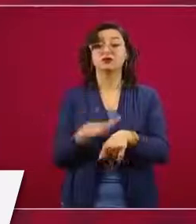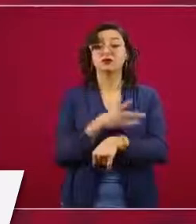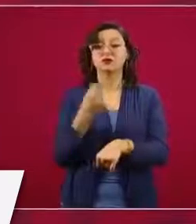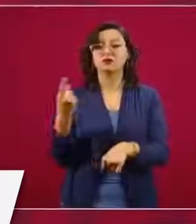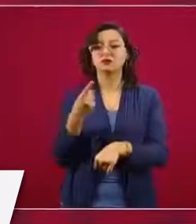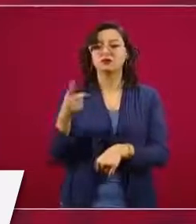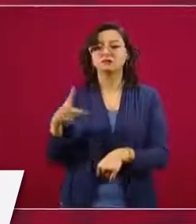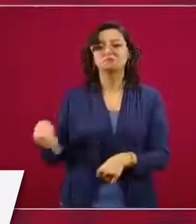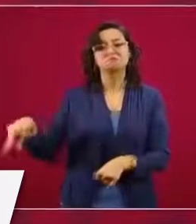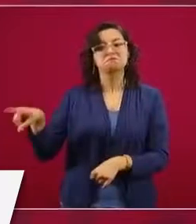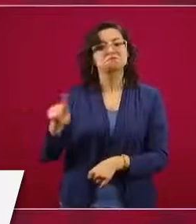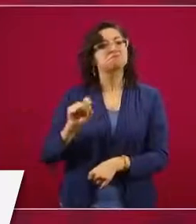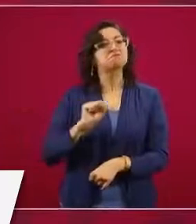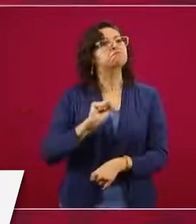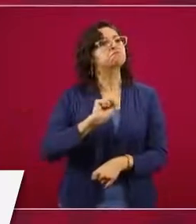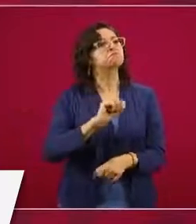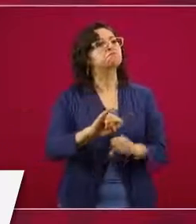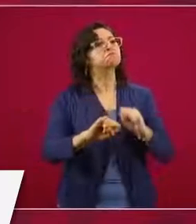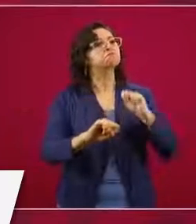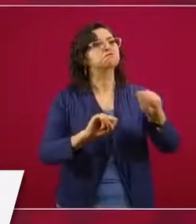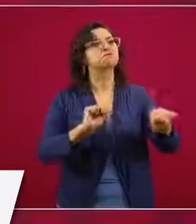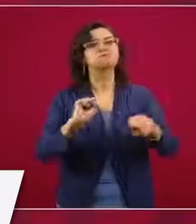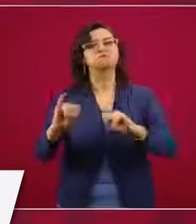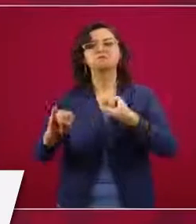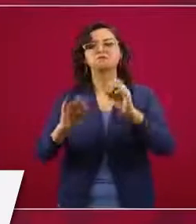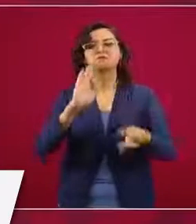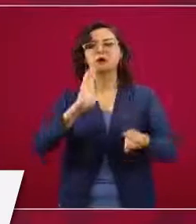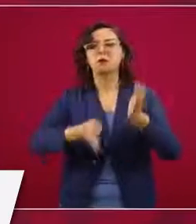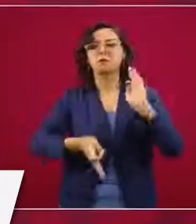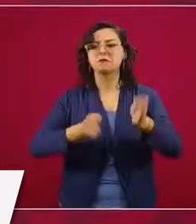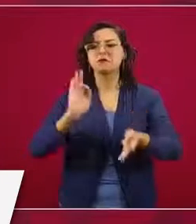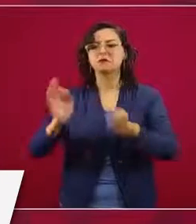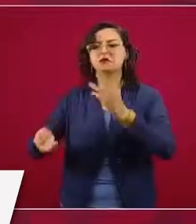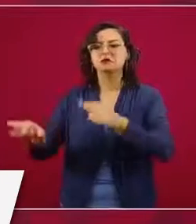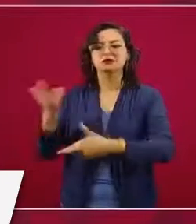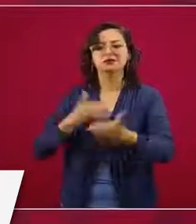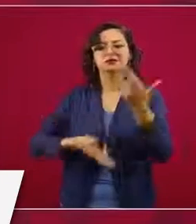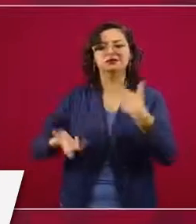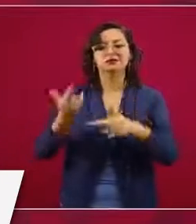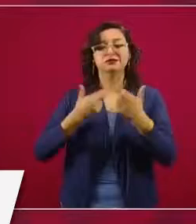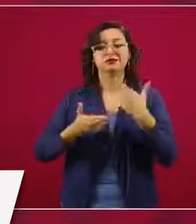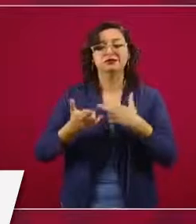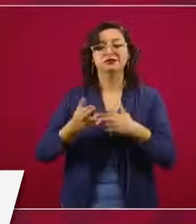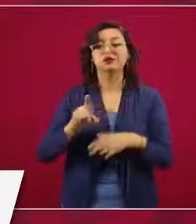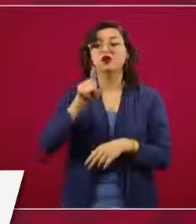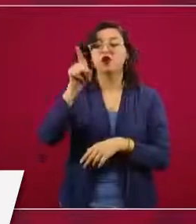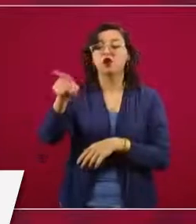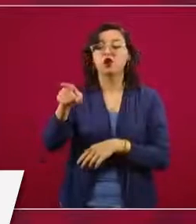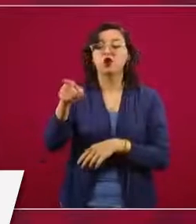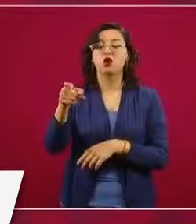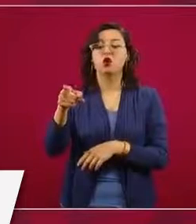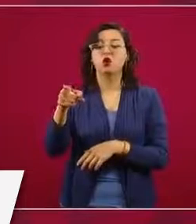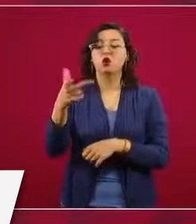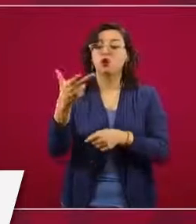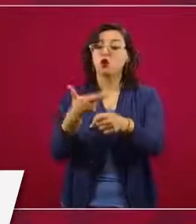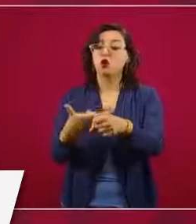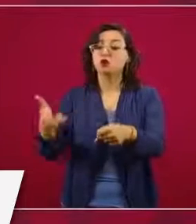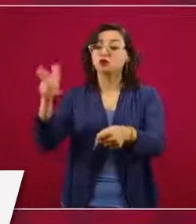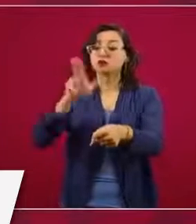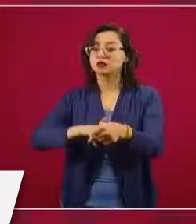aceptaron muchos regresar a atender pacientes, no